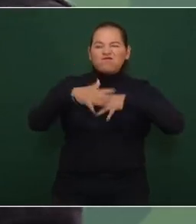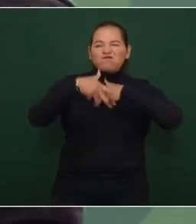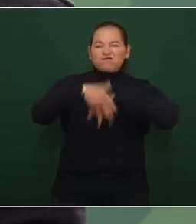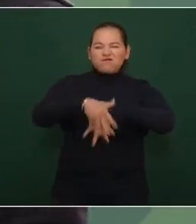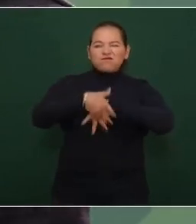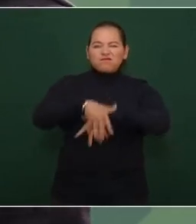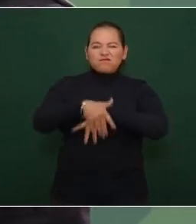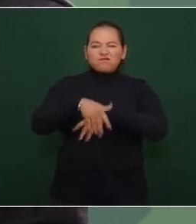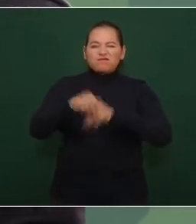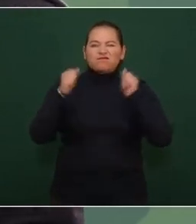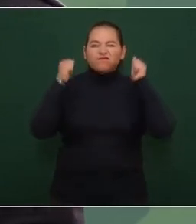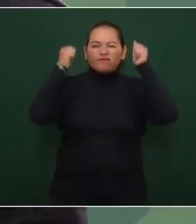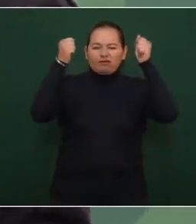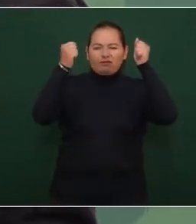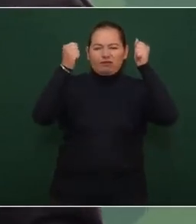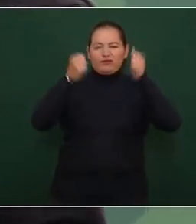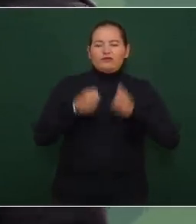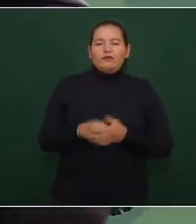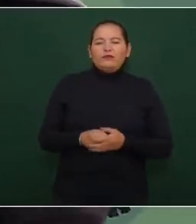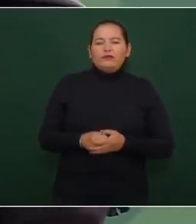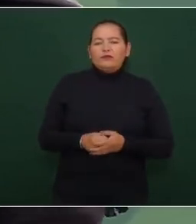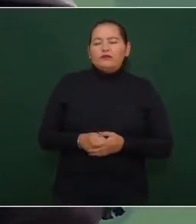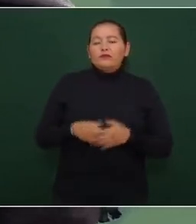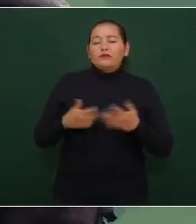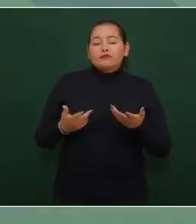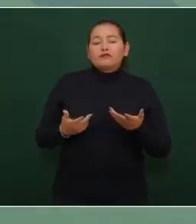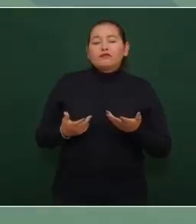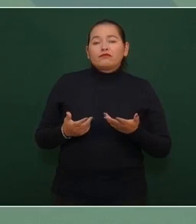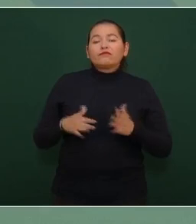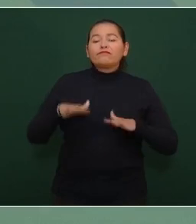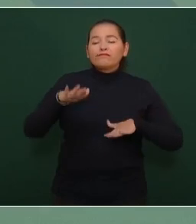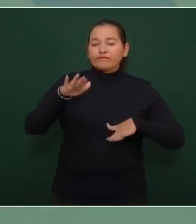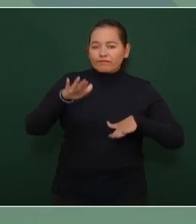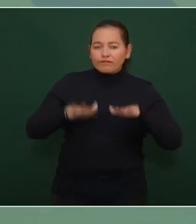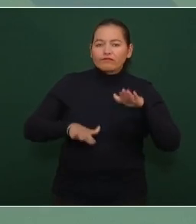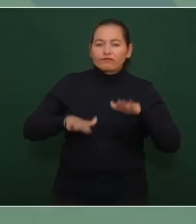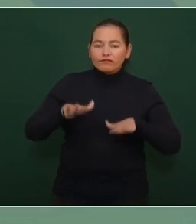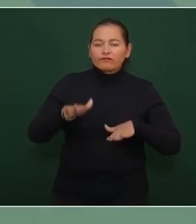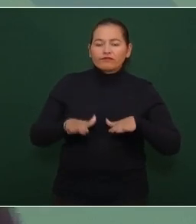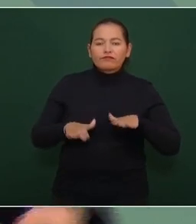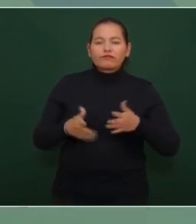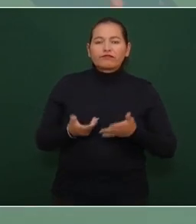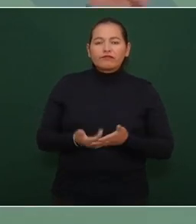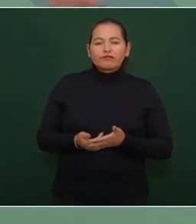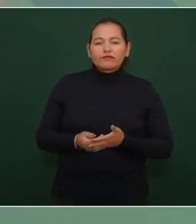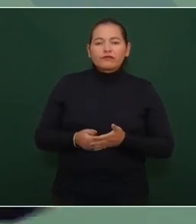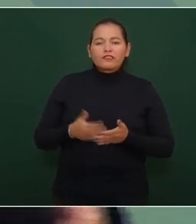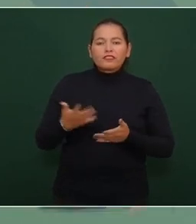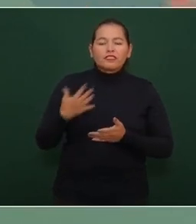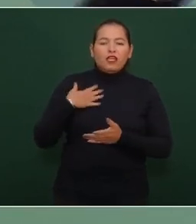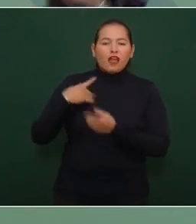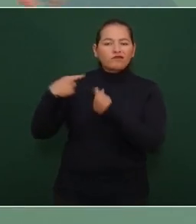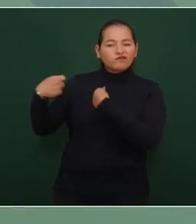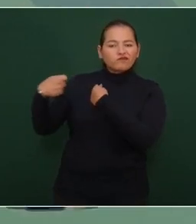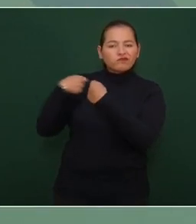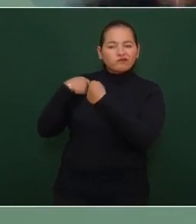a veces también muy manipulados